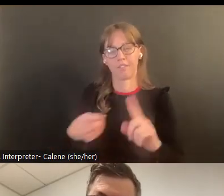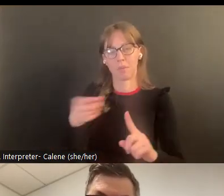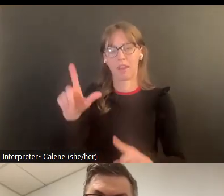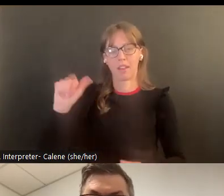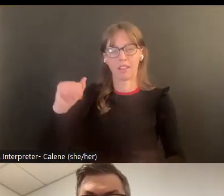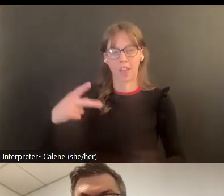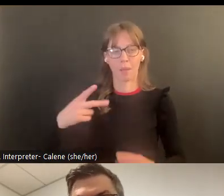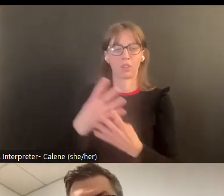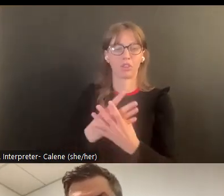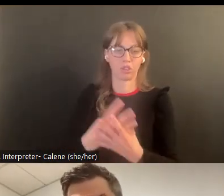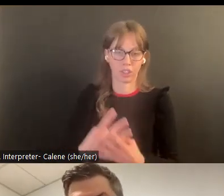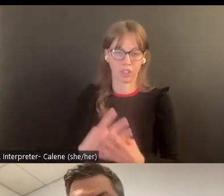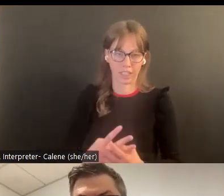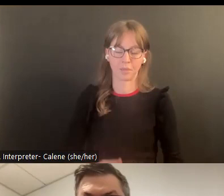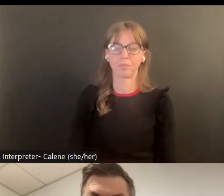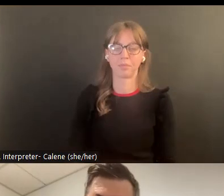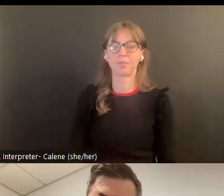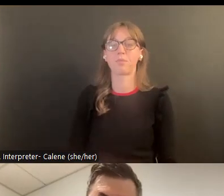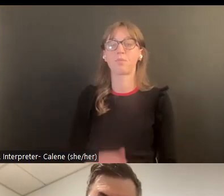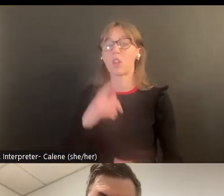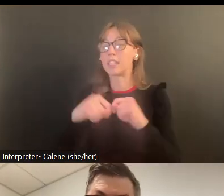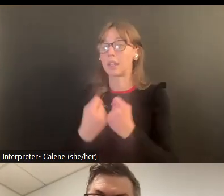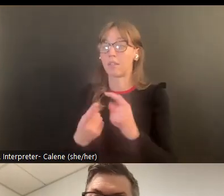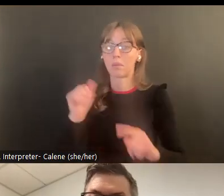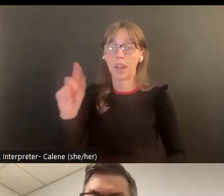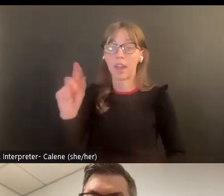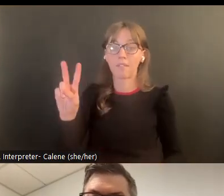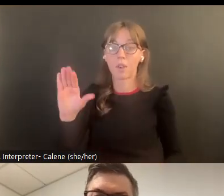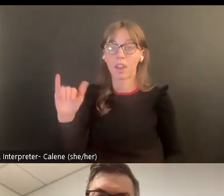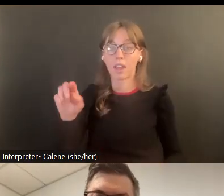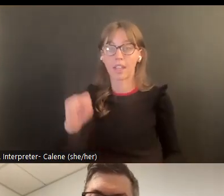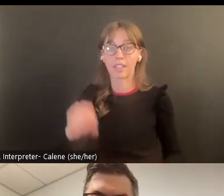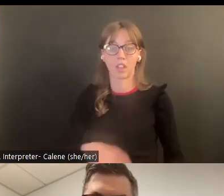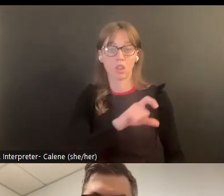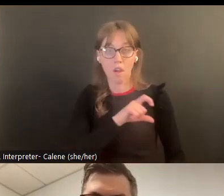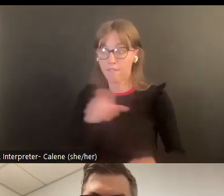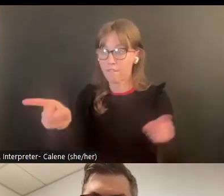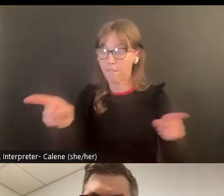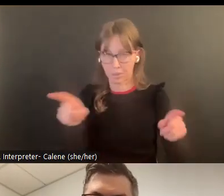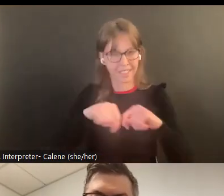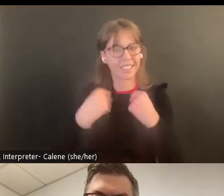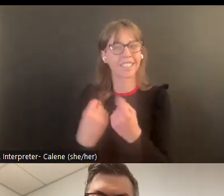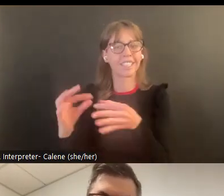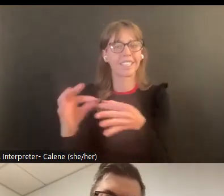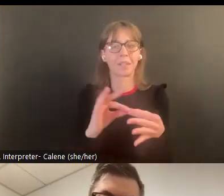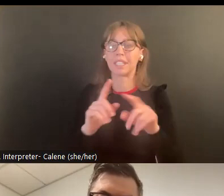muy positivo de modo de cadena y con los miembros de